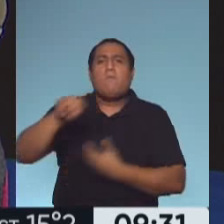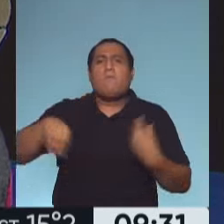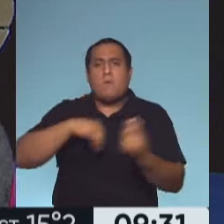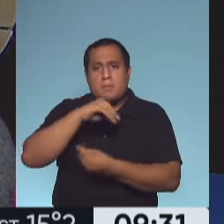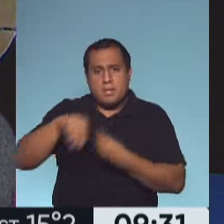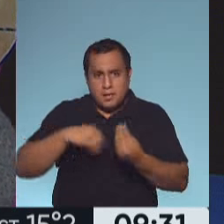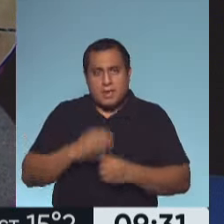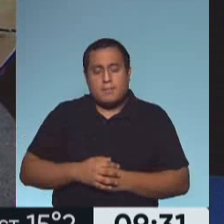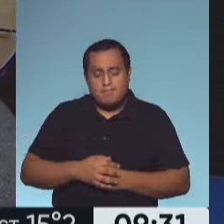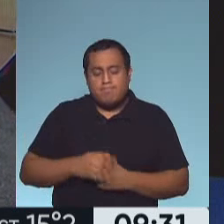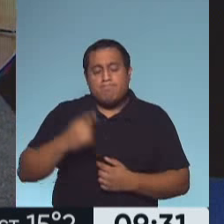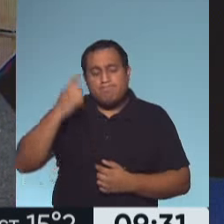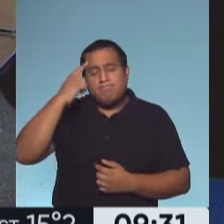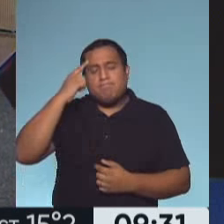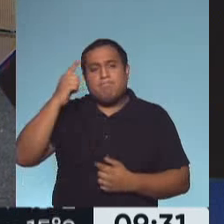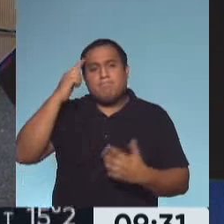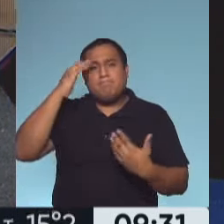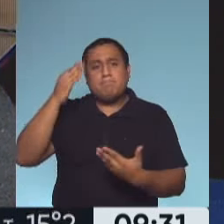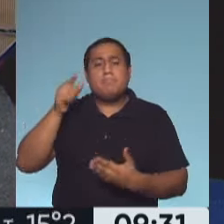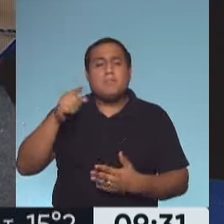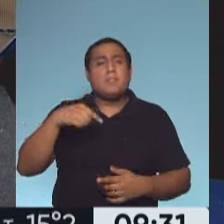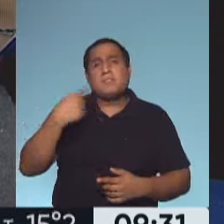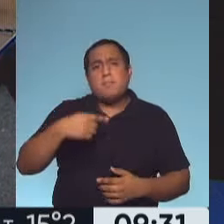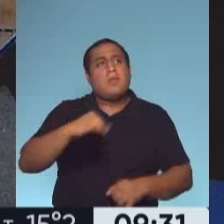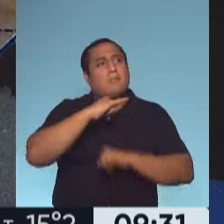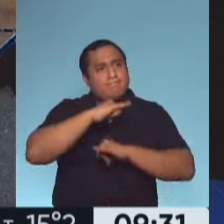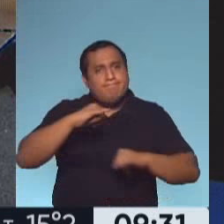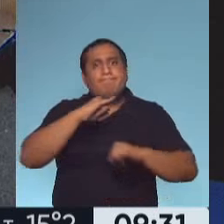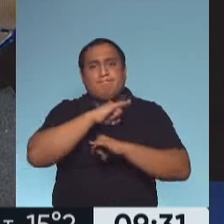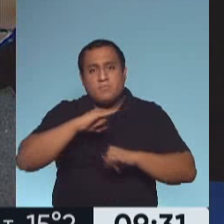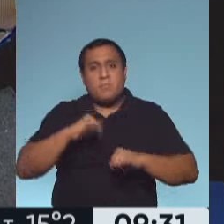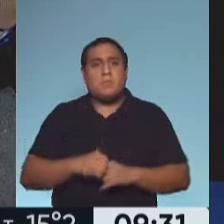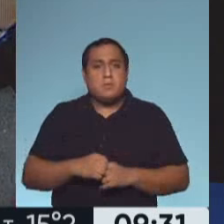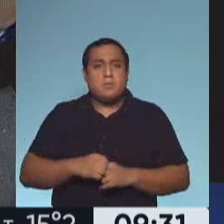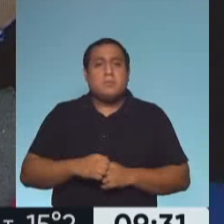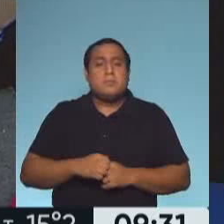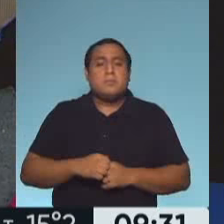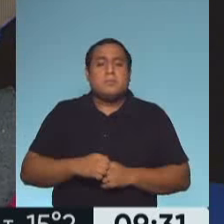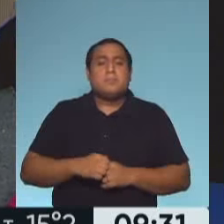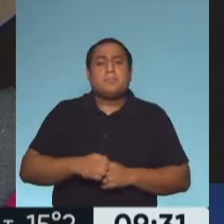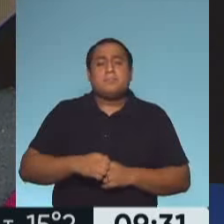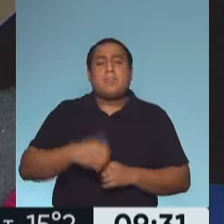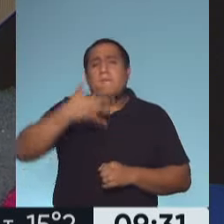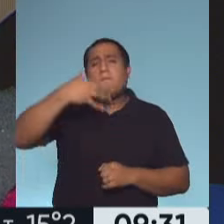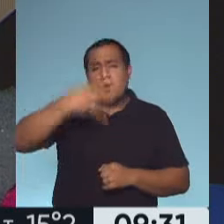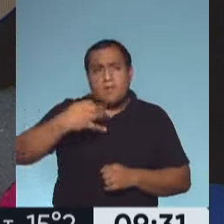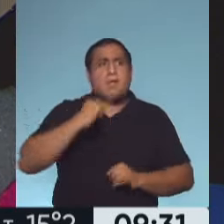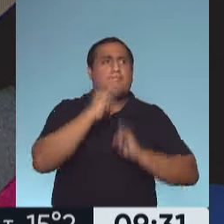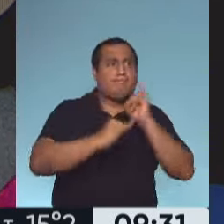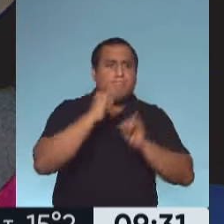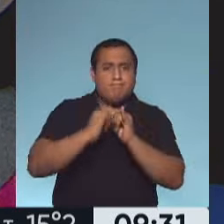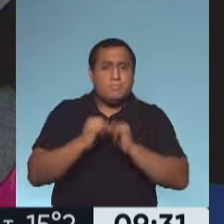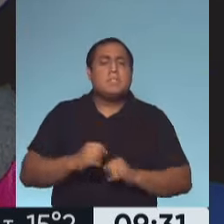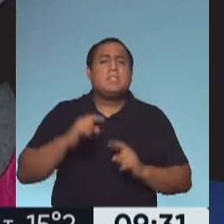y en su honor siempre vamos a seguir comunicando desde un lugar de impacto. De verdad y sobre todo